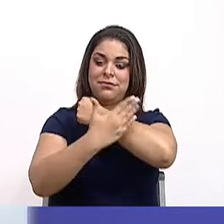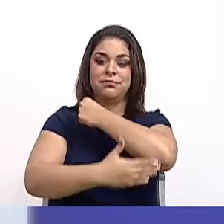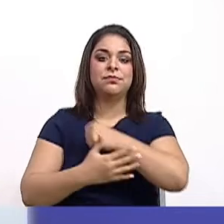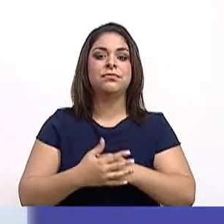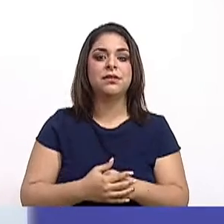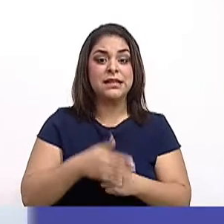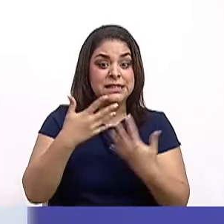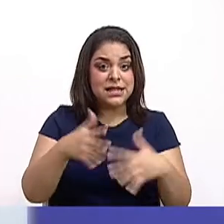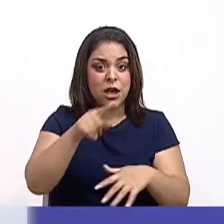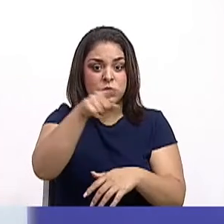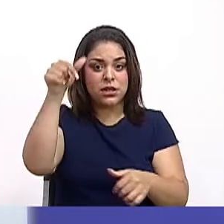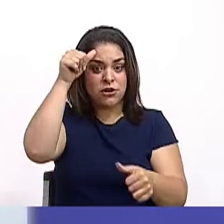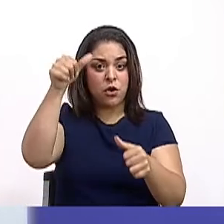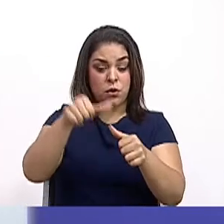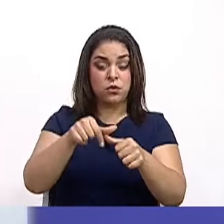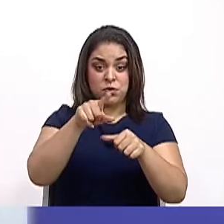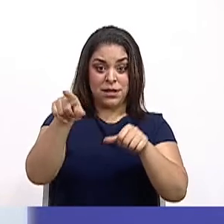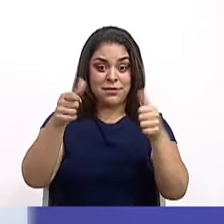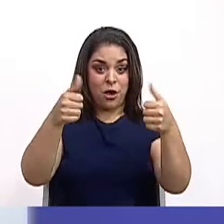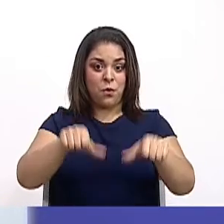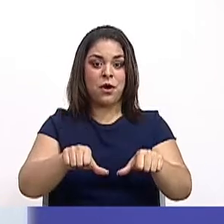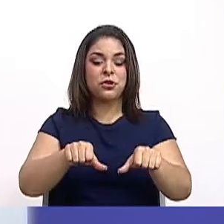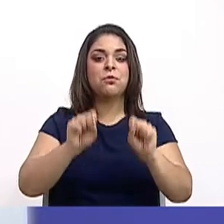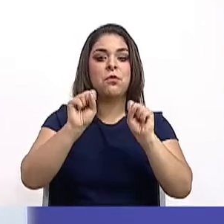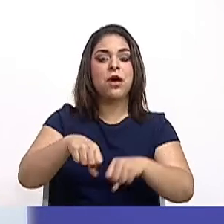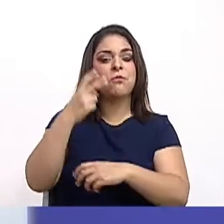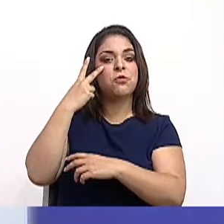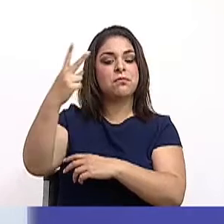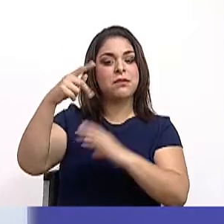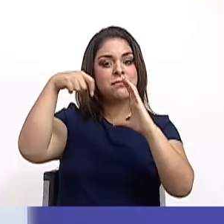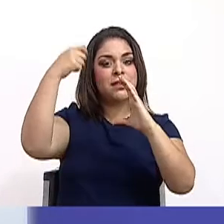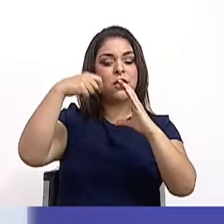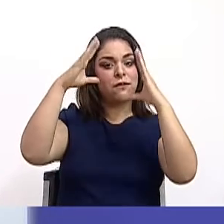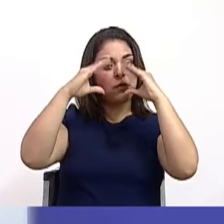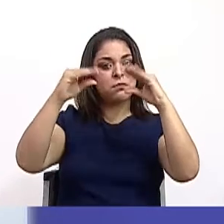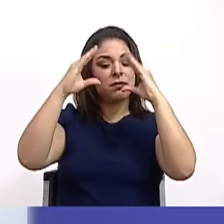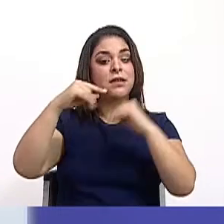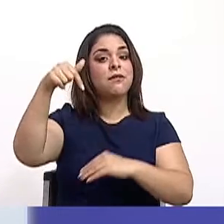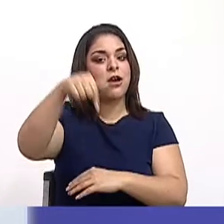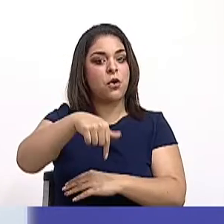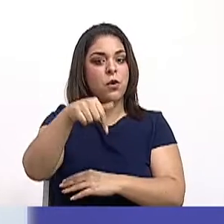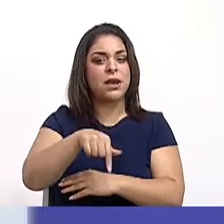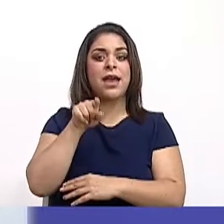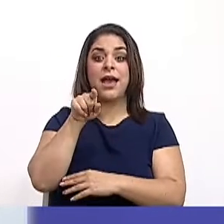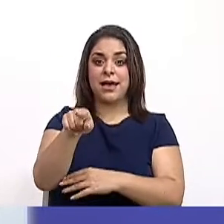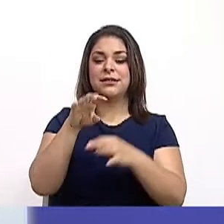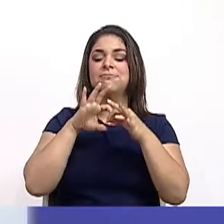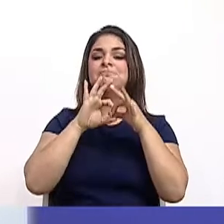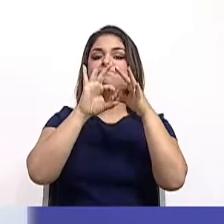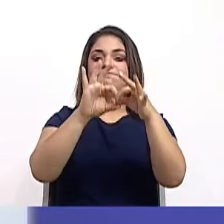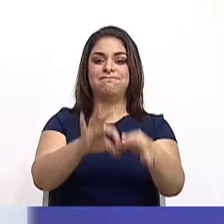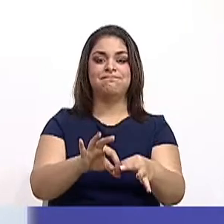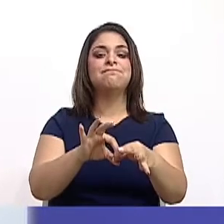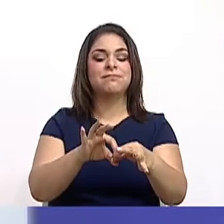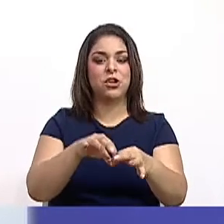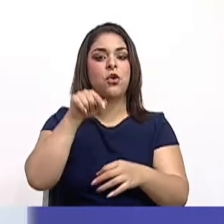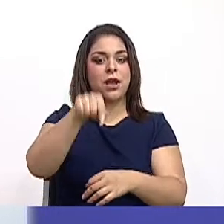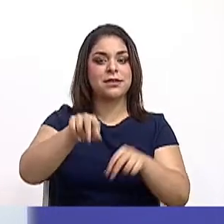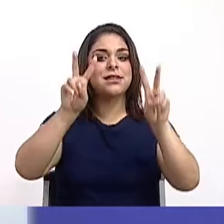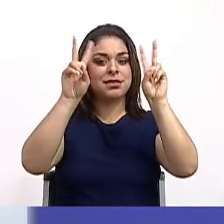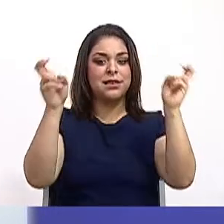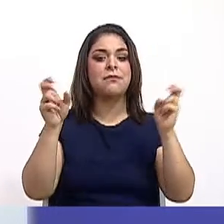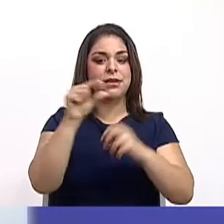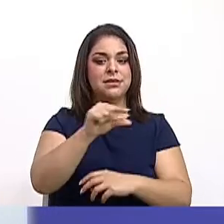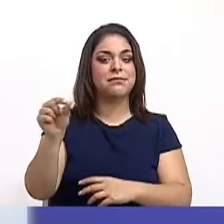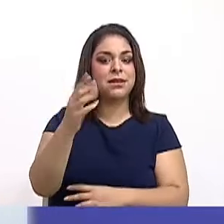¿qué les parece si nos vamos a la temática de la cápsula informativa del día de hoy que está muy relacionada con este tema que